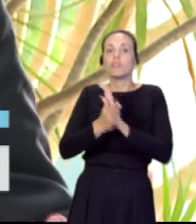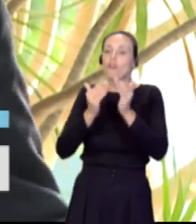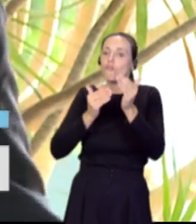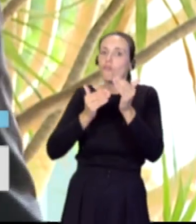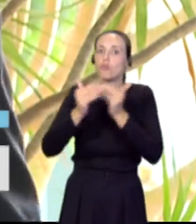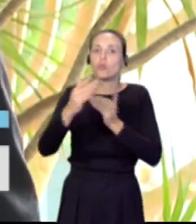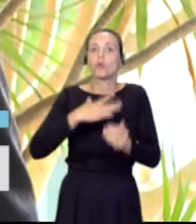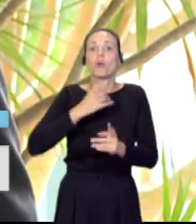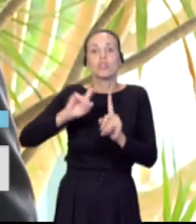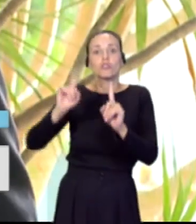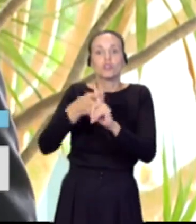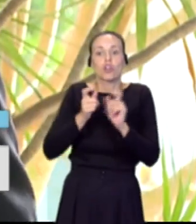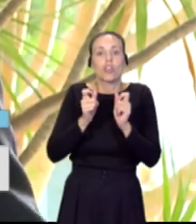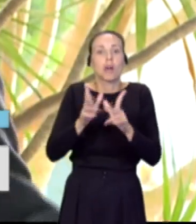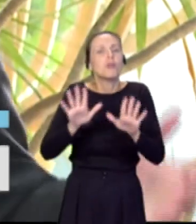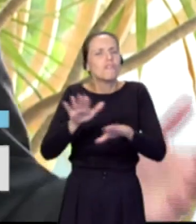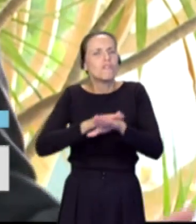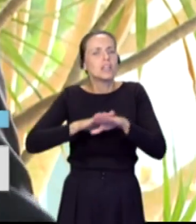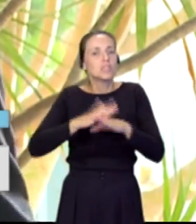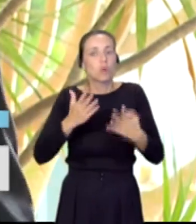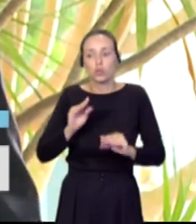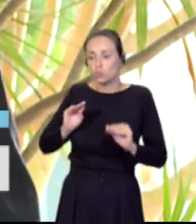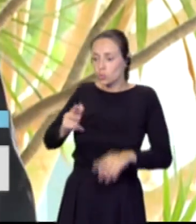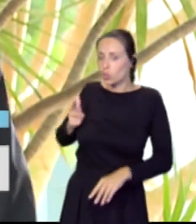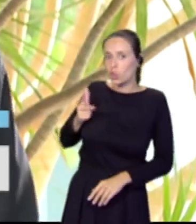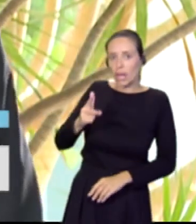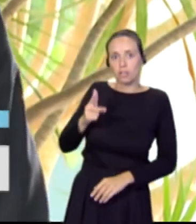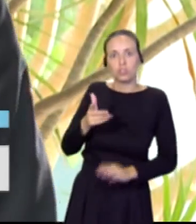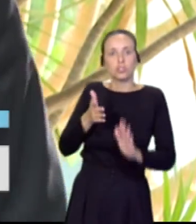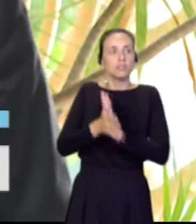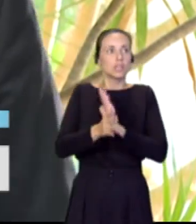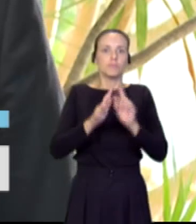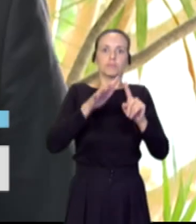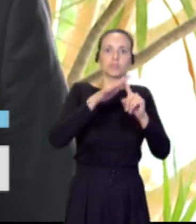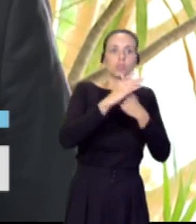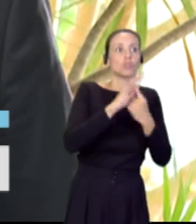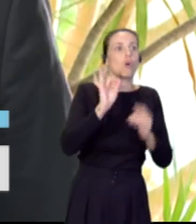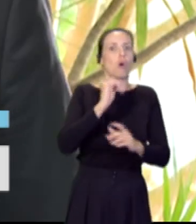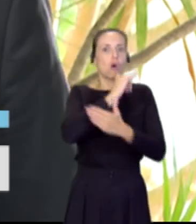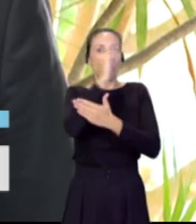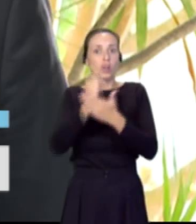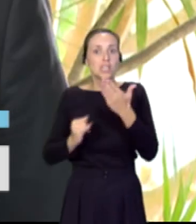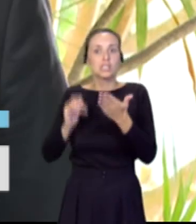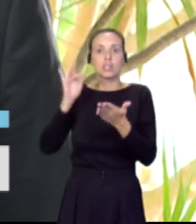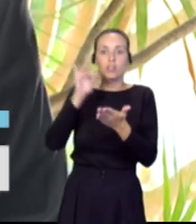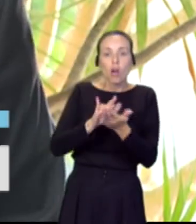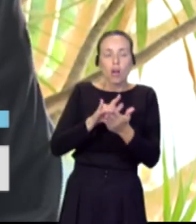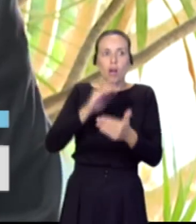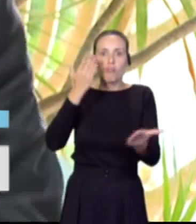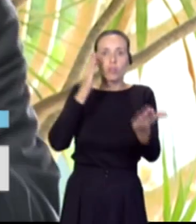basadas en el derecho para afrontar cualquier tipo de situación y de crisis basados en solidaridad y responsabilidad.